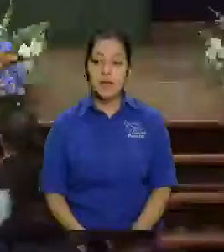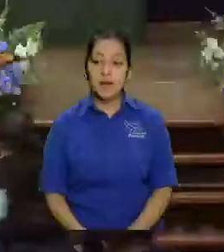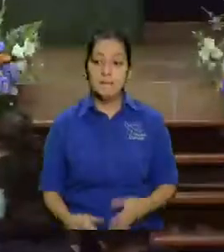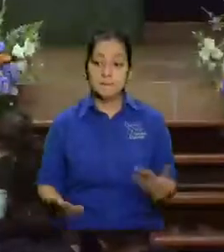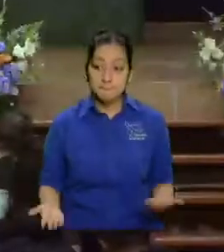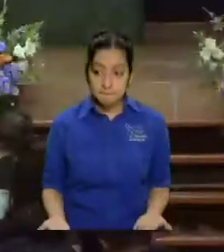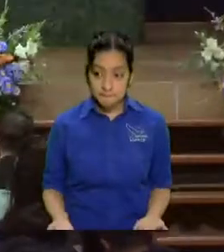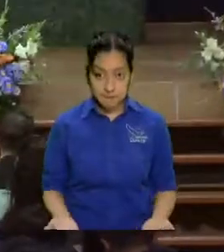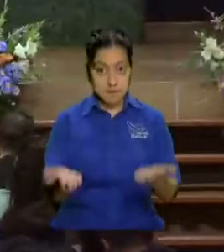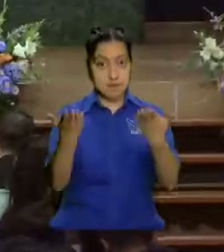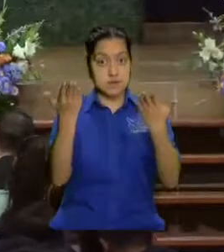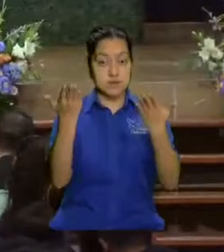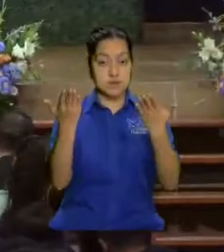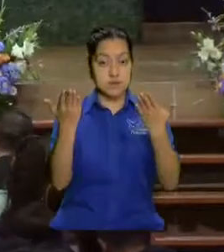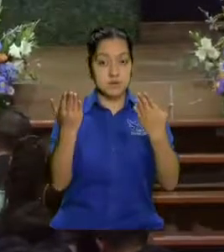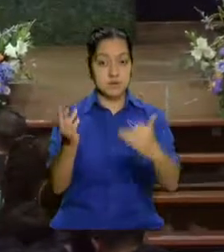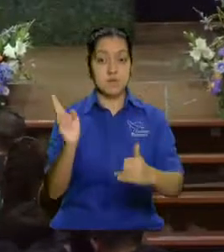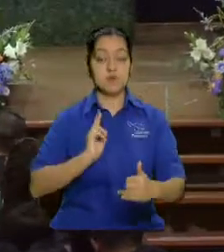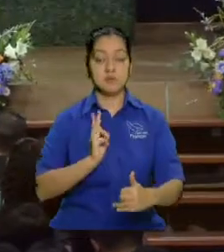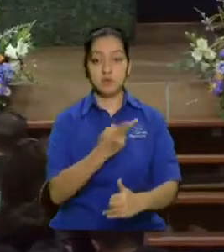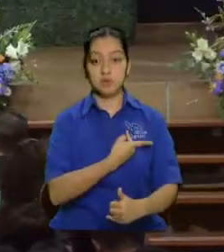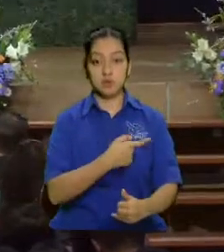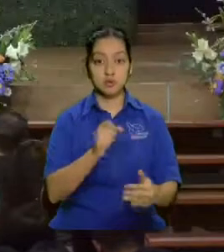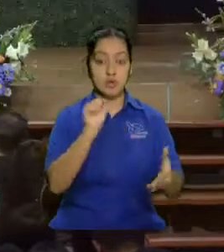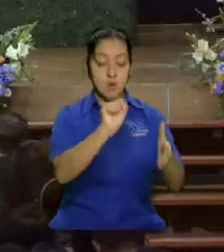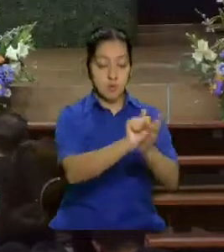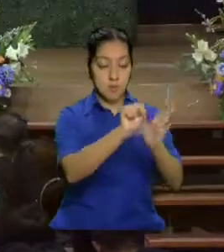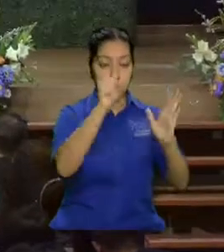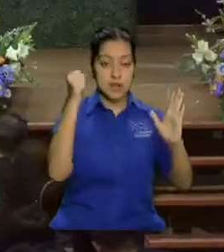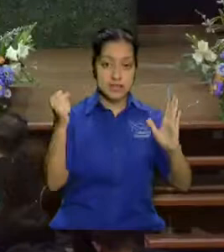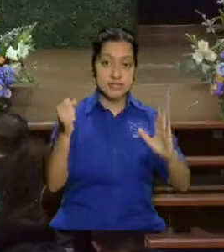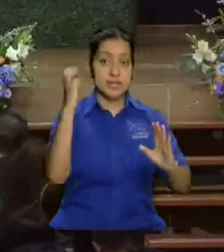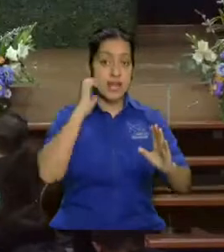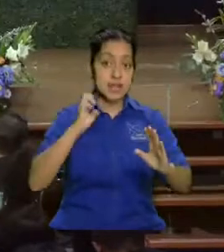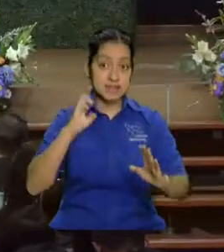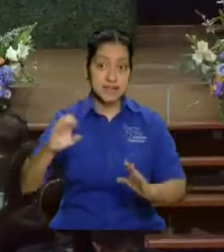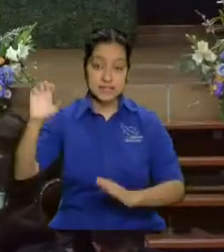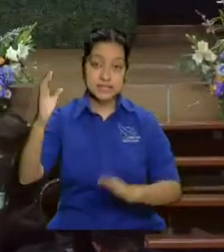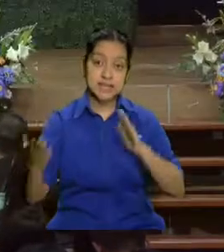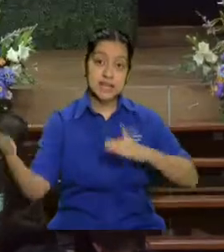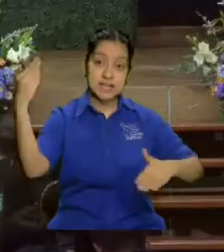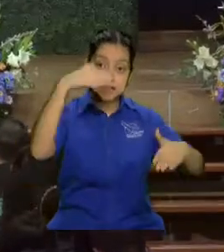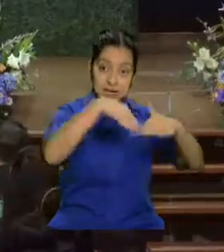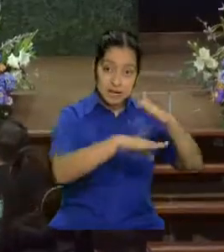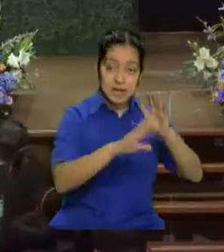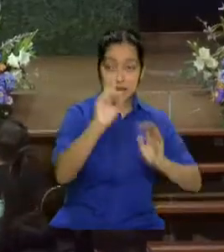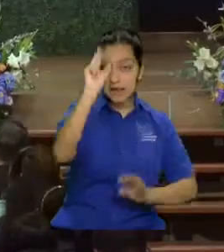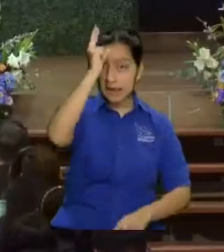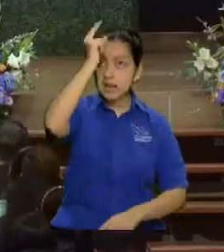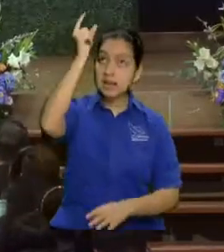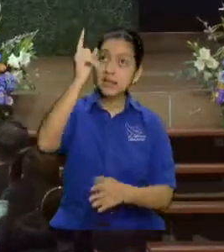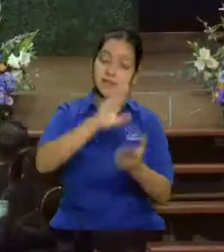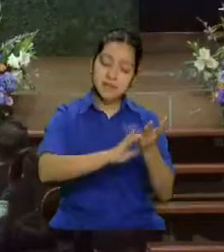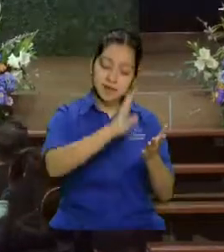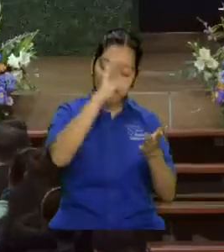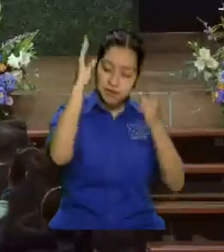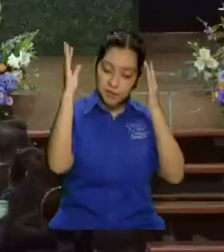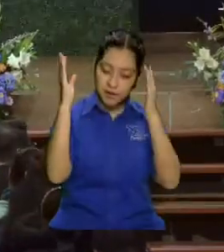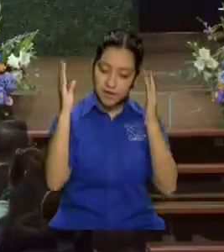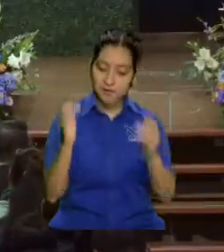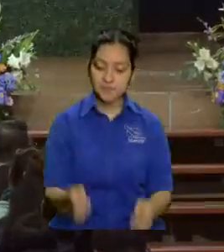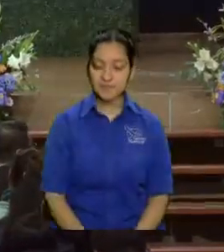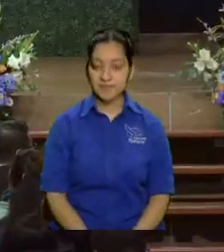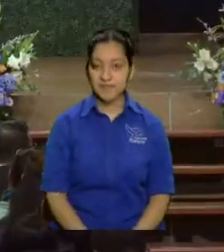vosotras o puertas eternas y entrará el Rey de Gloria. ¿Quién es ese Rey de la Gloria?